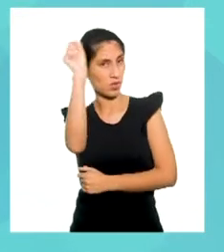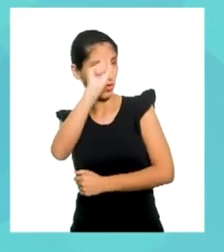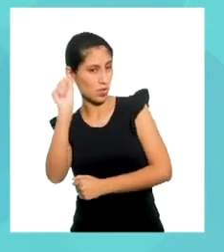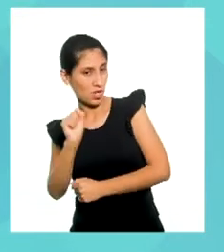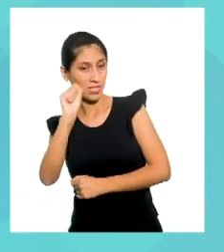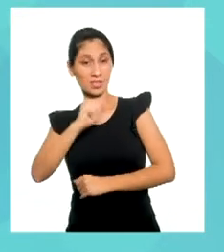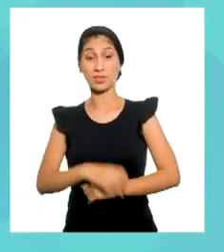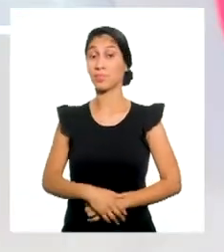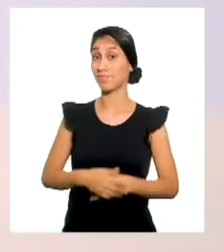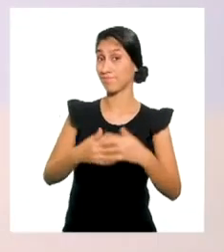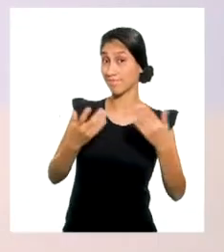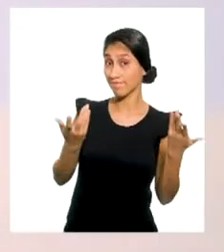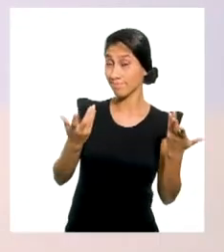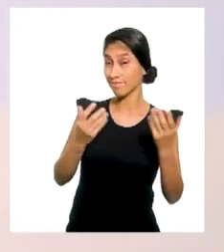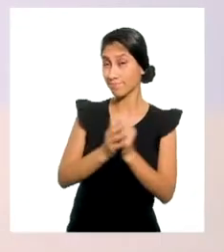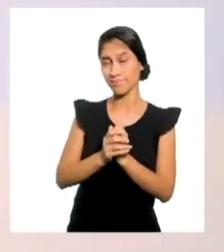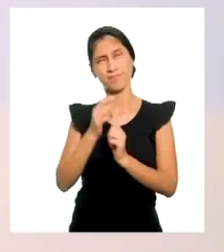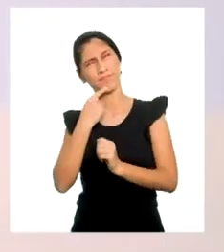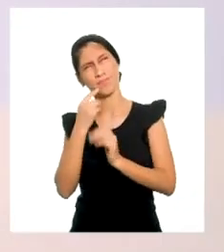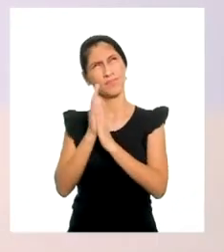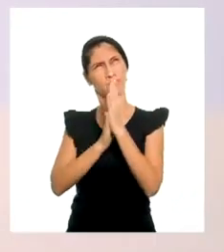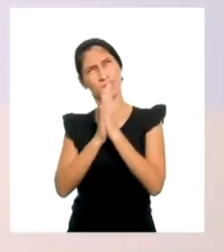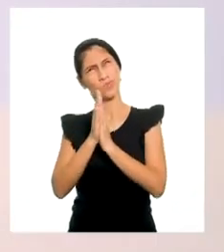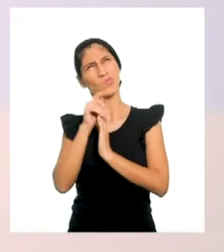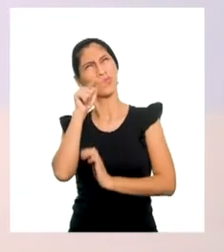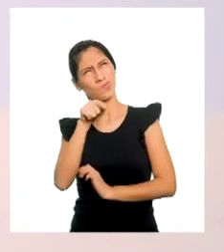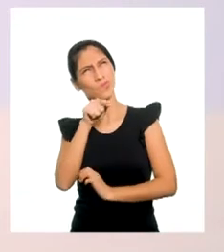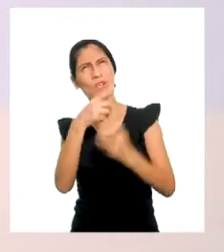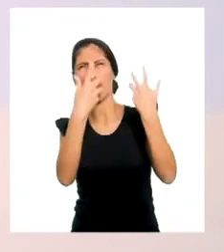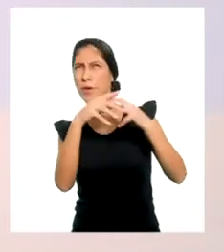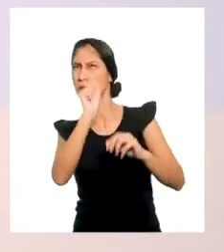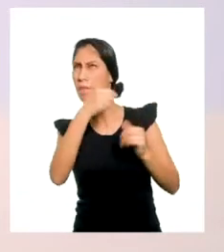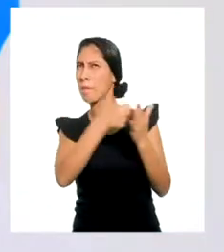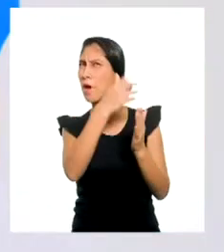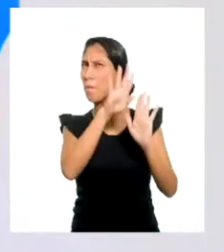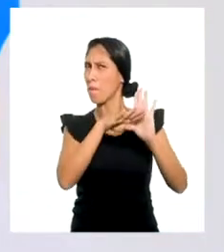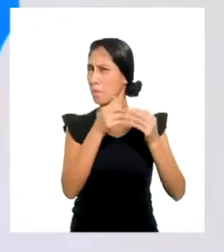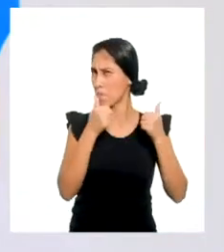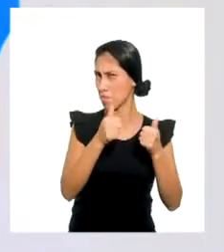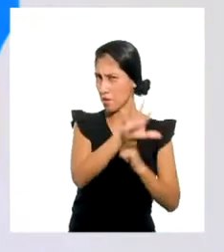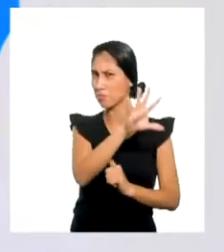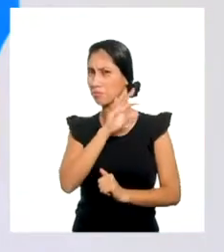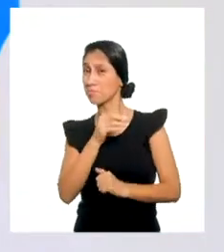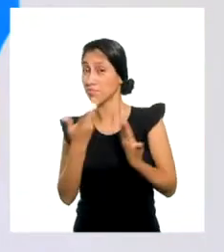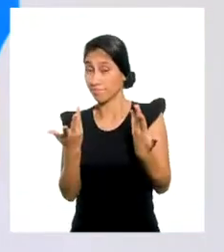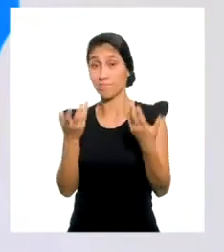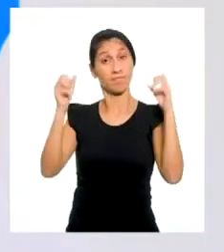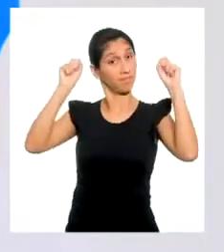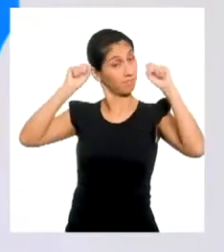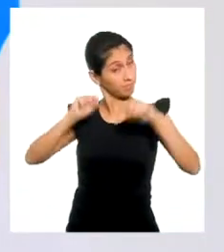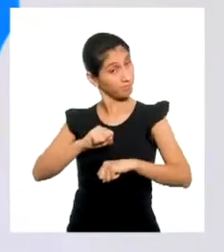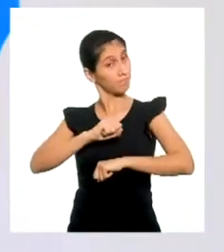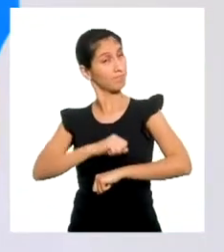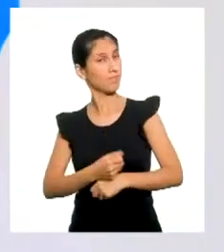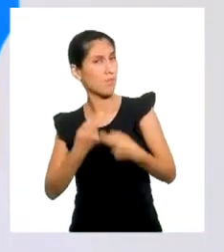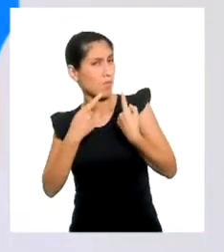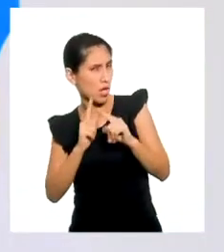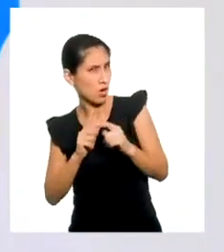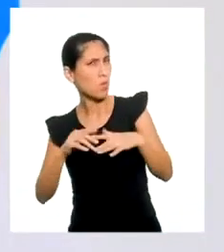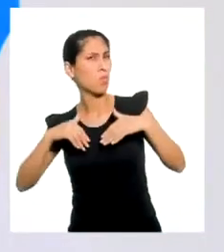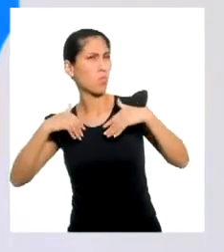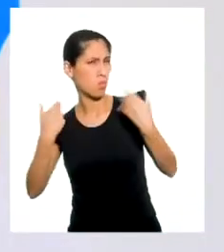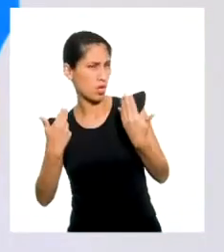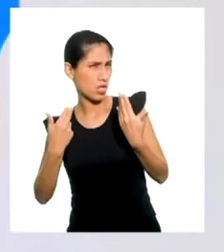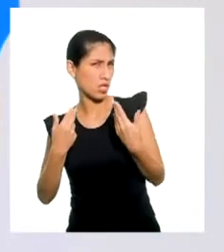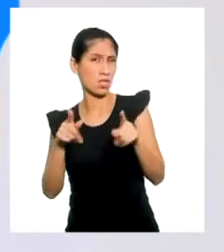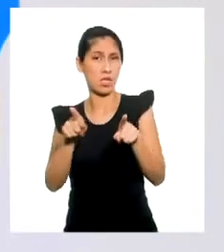soles. ¿Me convendría más tomar este servicio? En este caso sí, pero puede ser